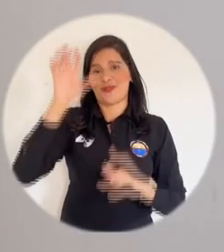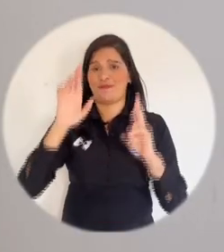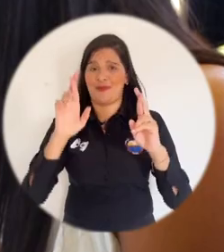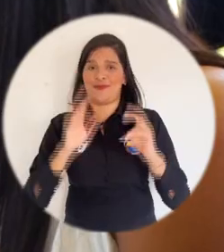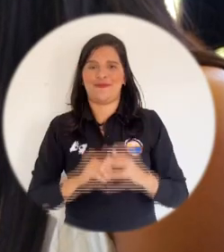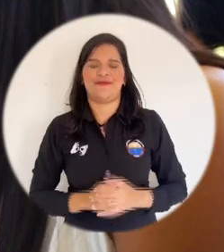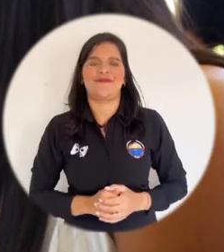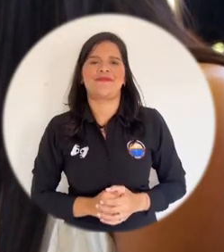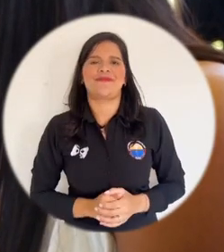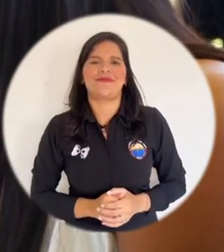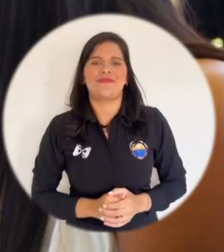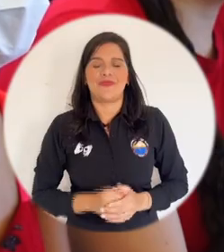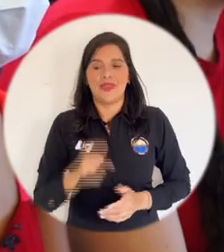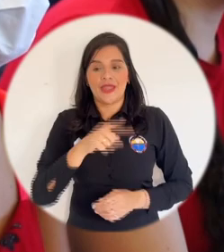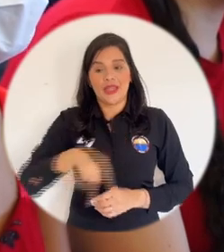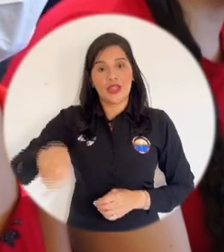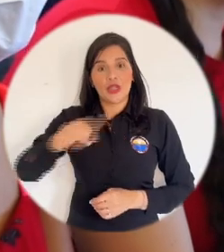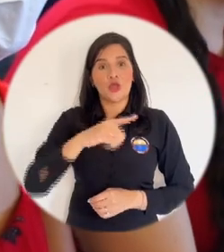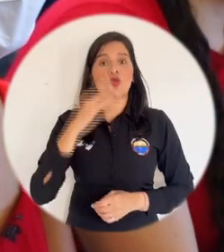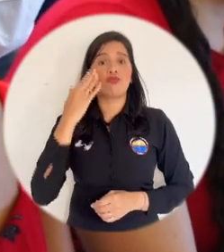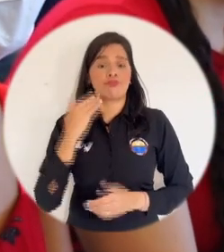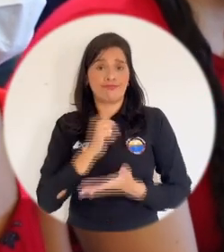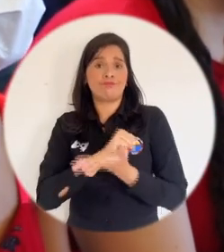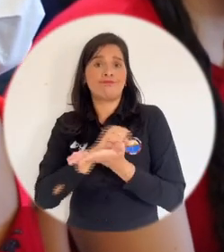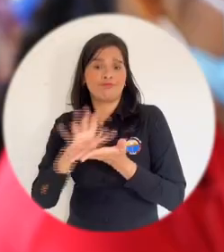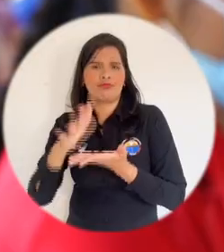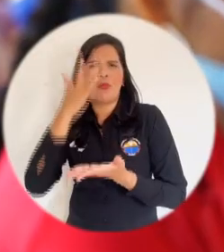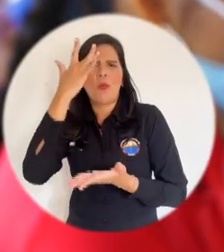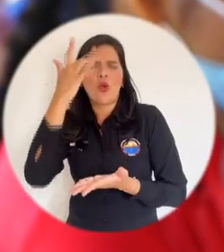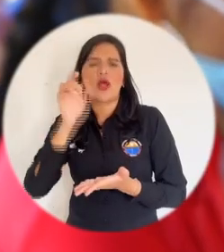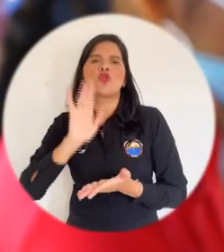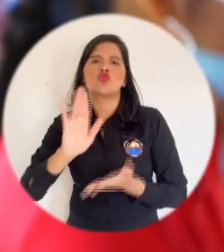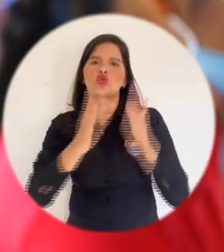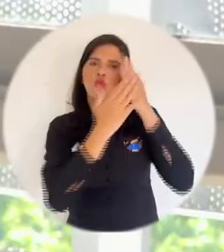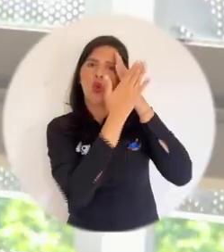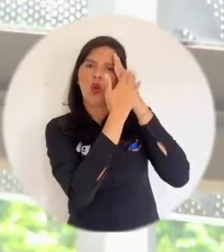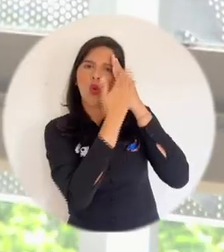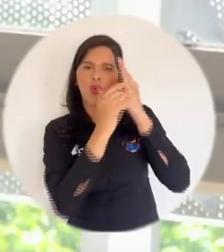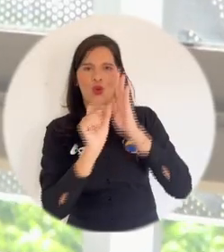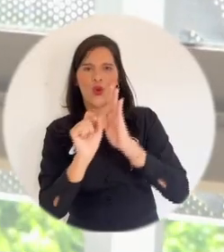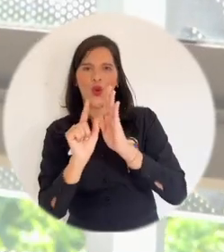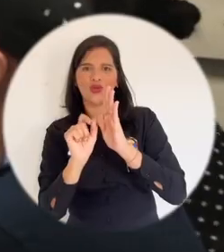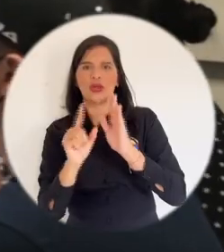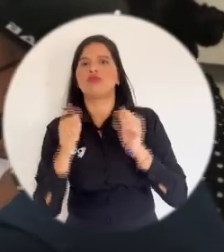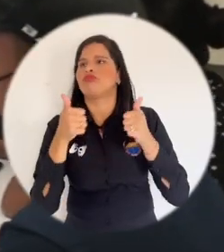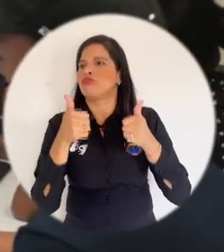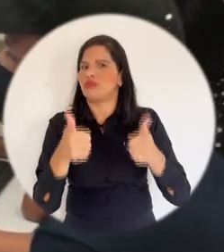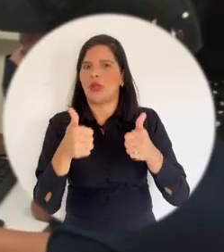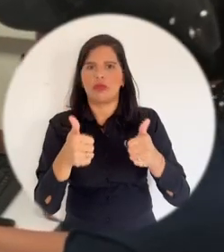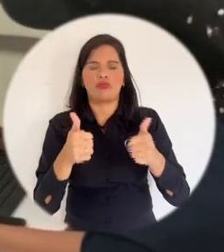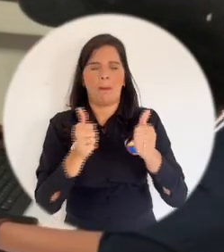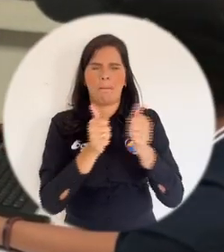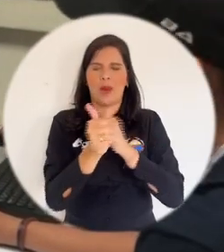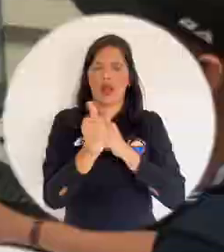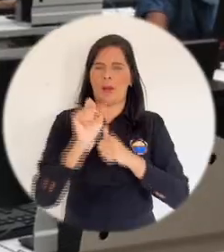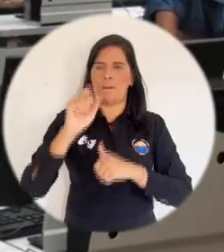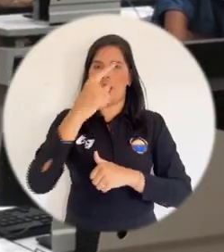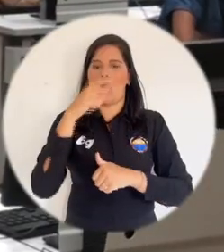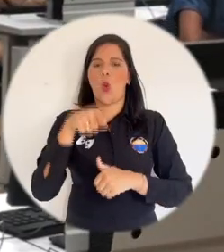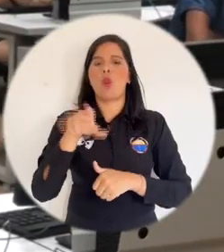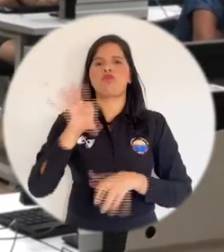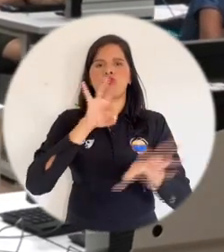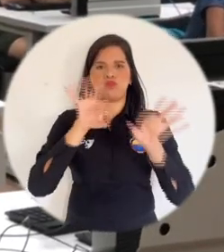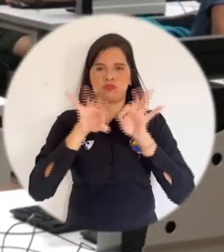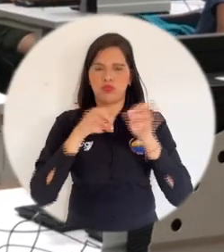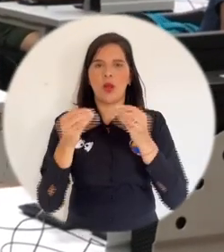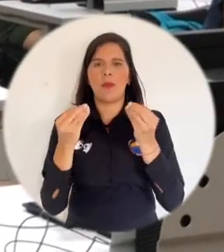del país. El grupo de jóvenes, quienes son acreedores de estudios gratuitos por su rendimiento en las pruebas AVER-11, se encuentra en un proceso preparatorio en